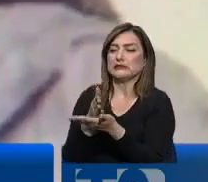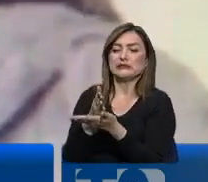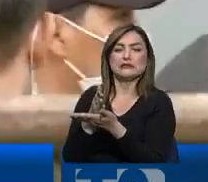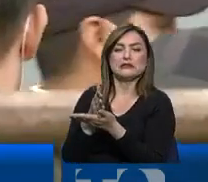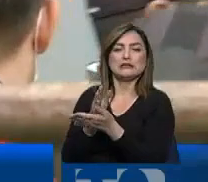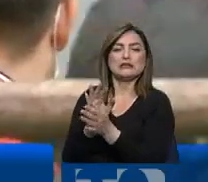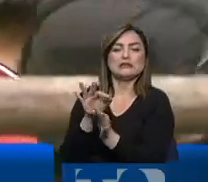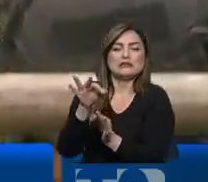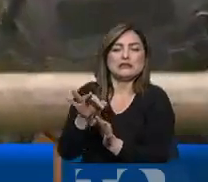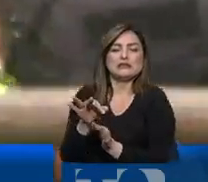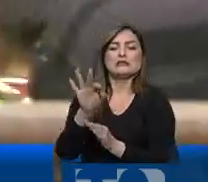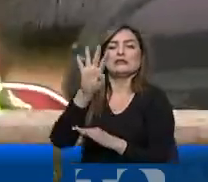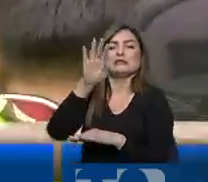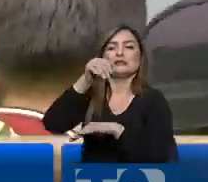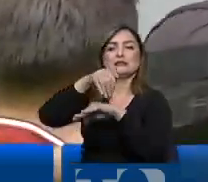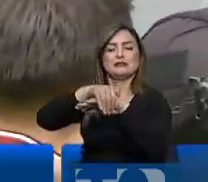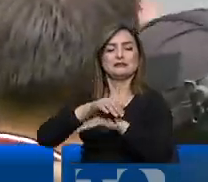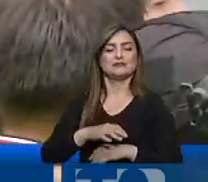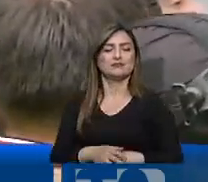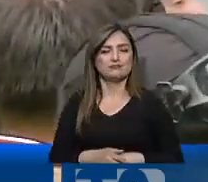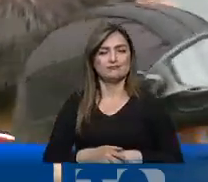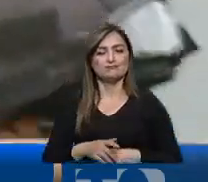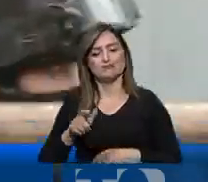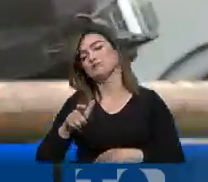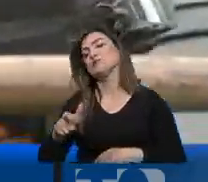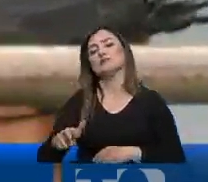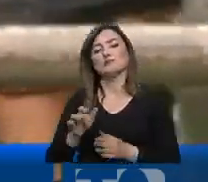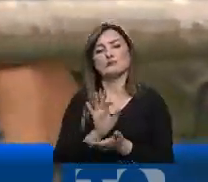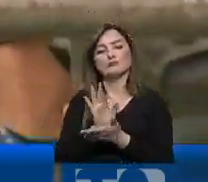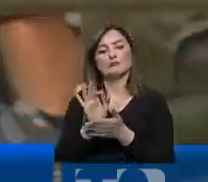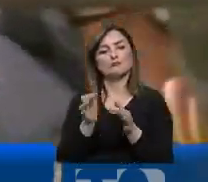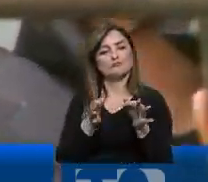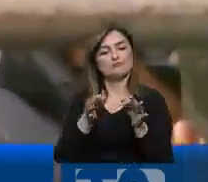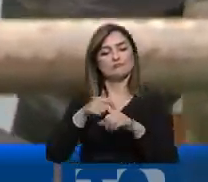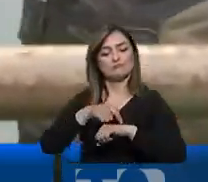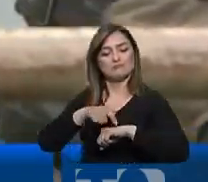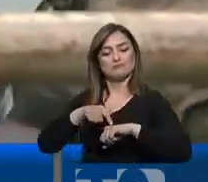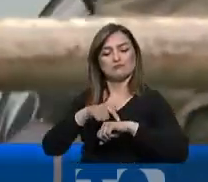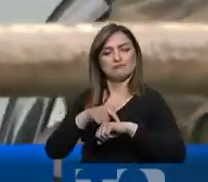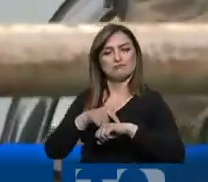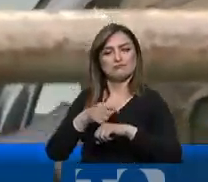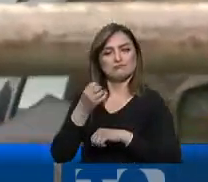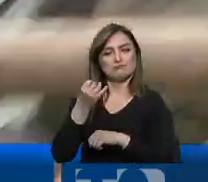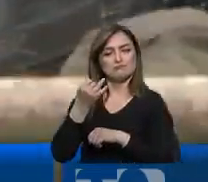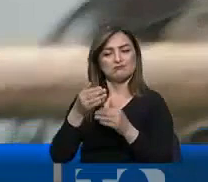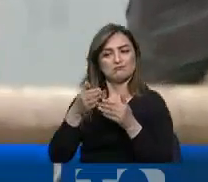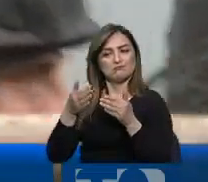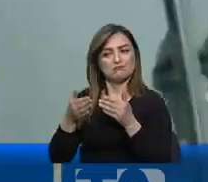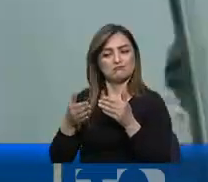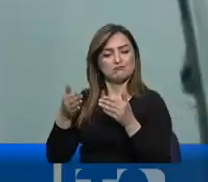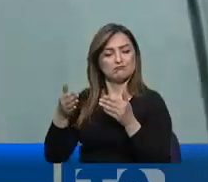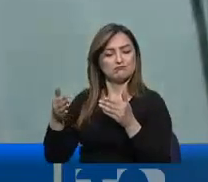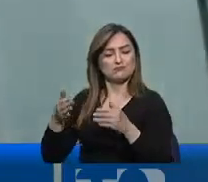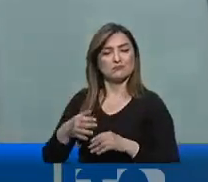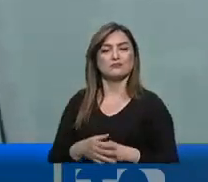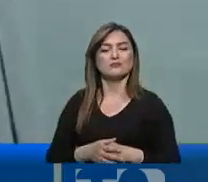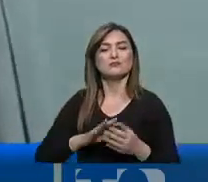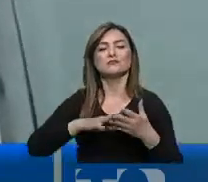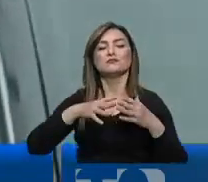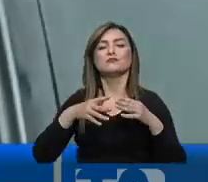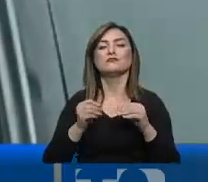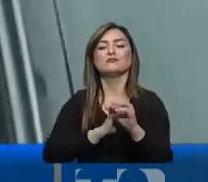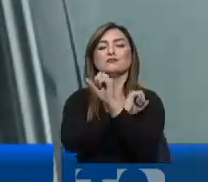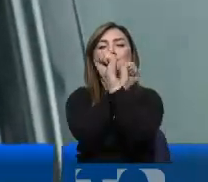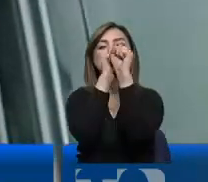para las 4 de la tarde, donde el ponente pidió más tiempo, pues estamos contando los plazos, sostuvo. Finalmente la resolución